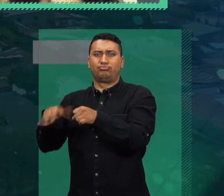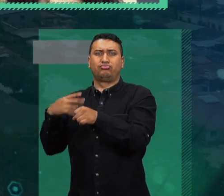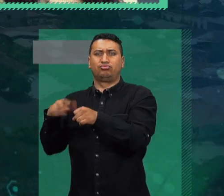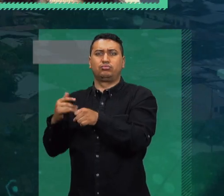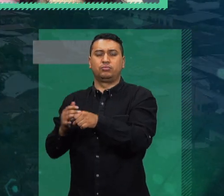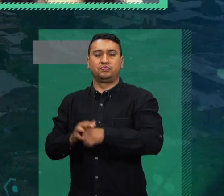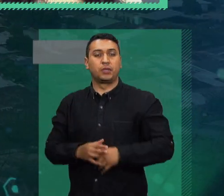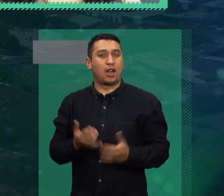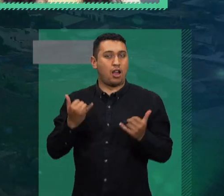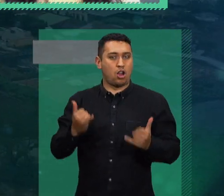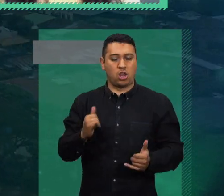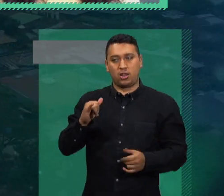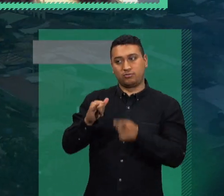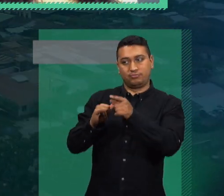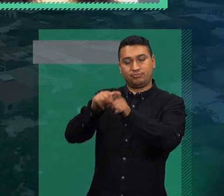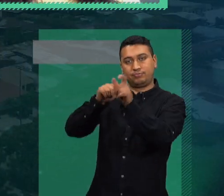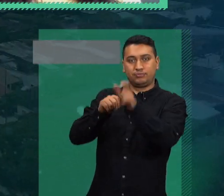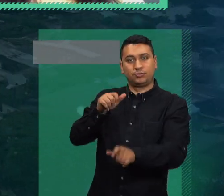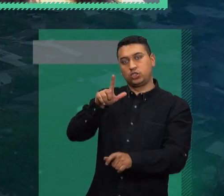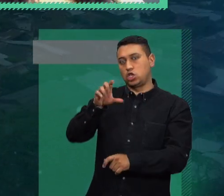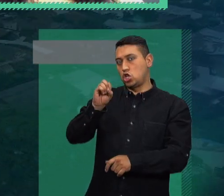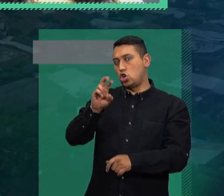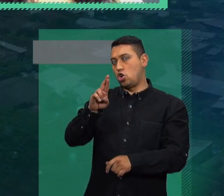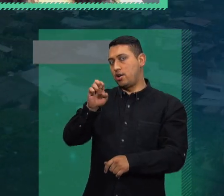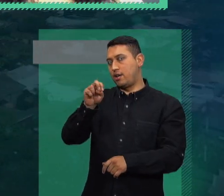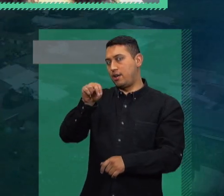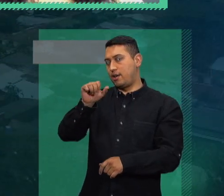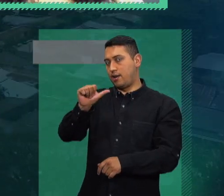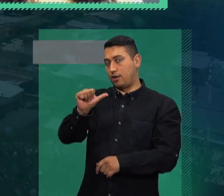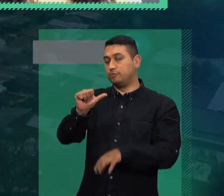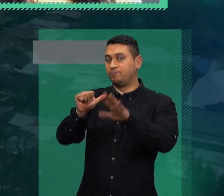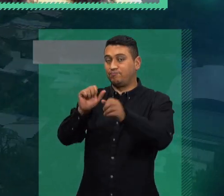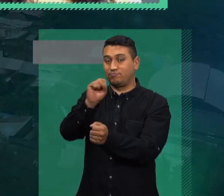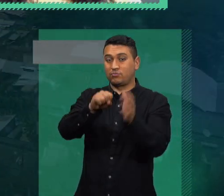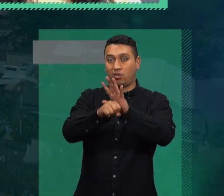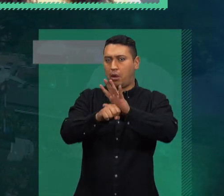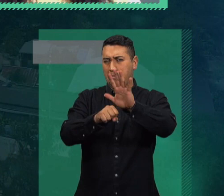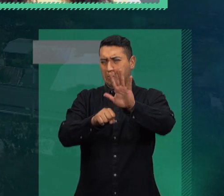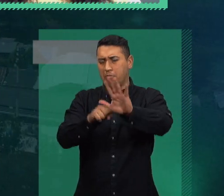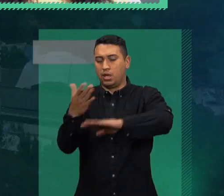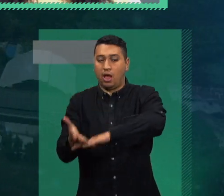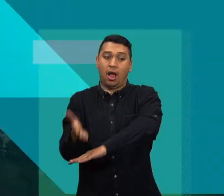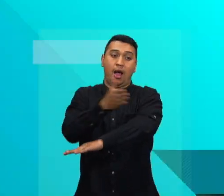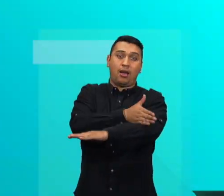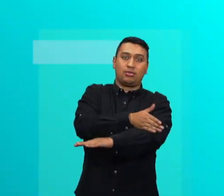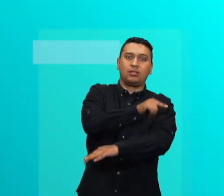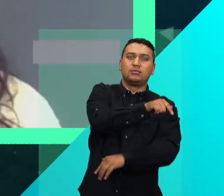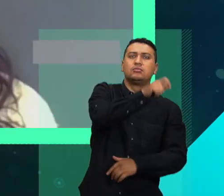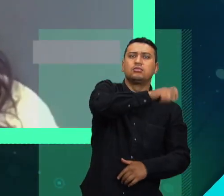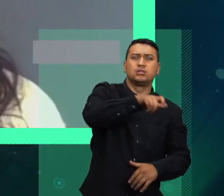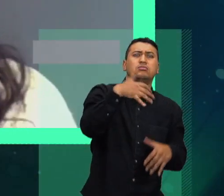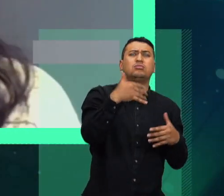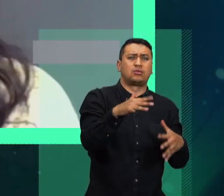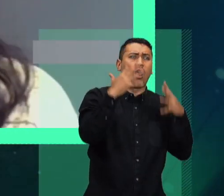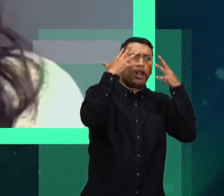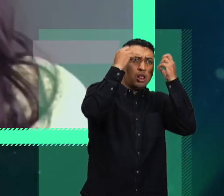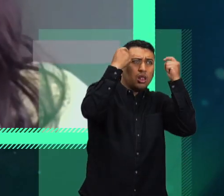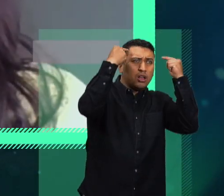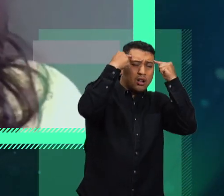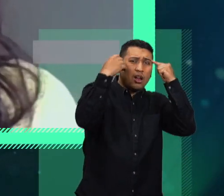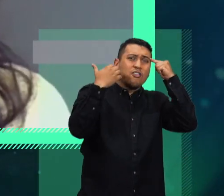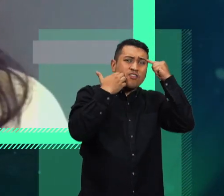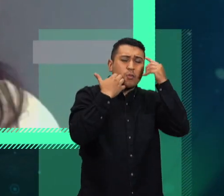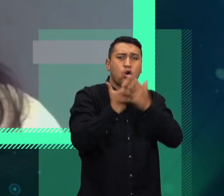usted a las personas que o padecen alguna enfermedad mental o conviven con alguien afectada por una enfermedad mental? Bueno,